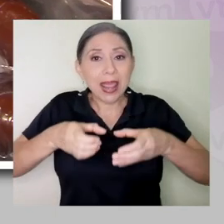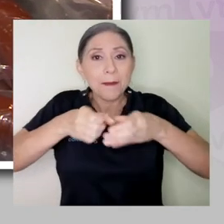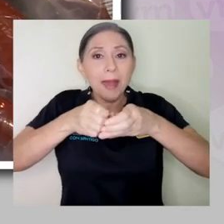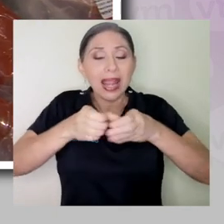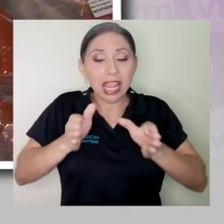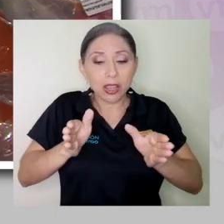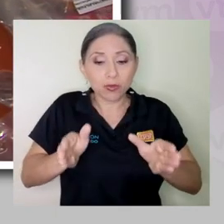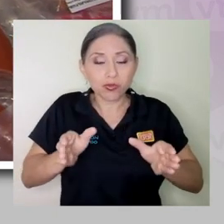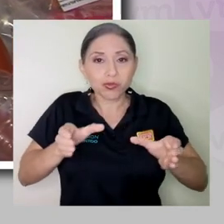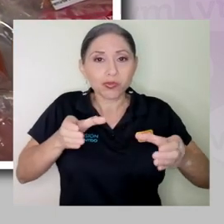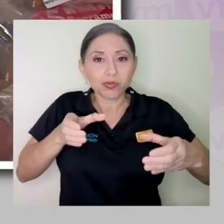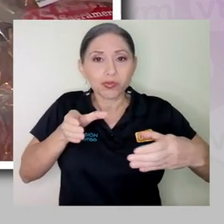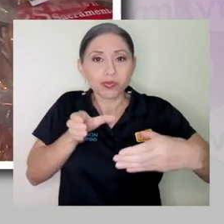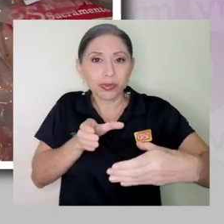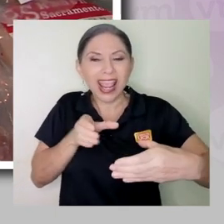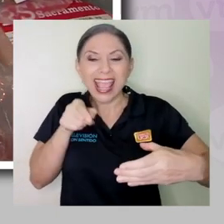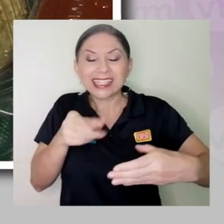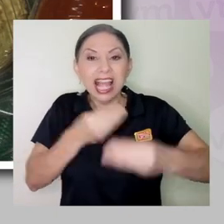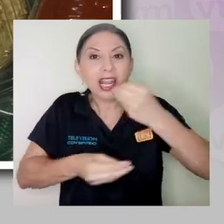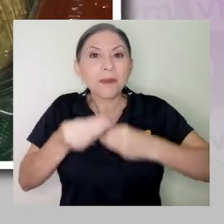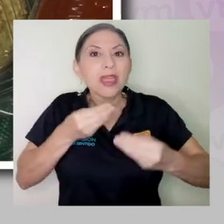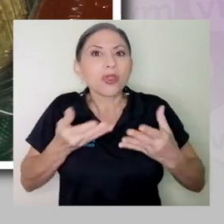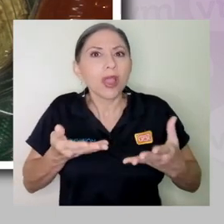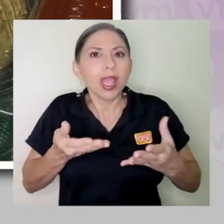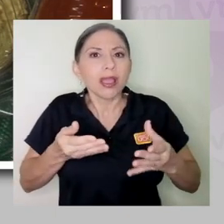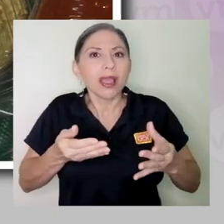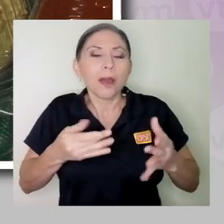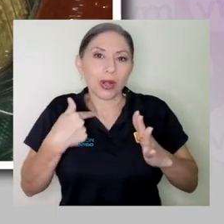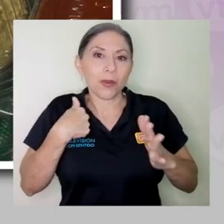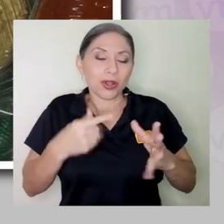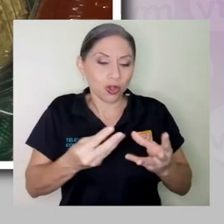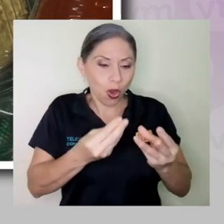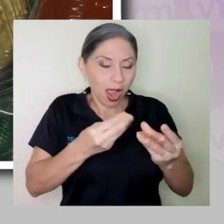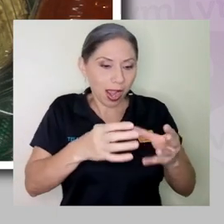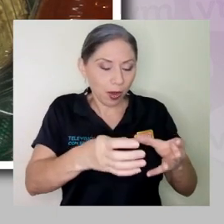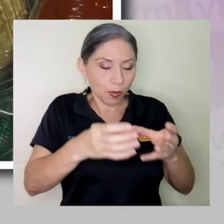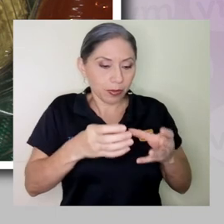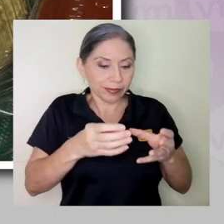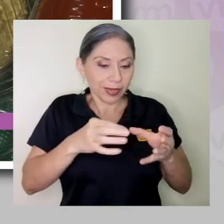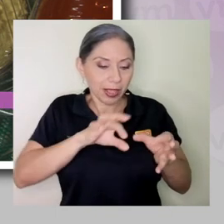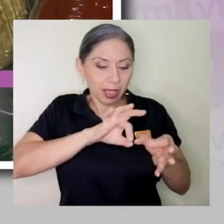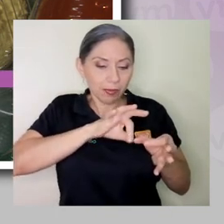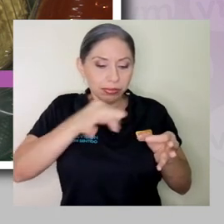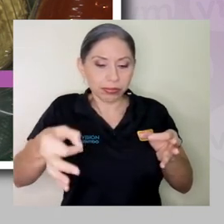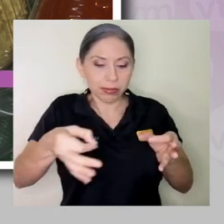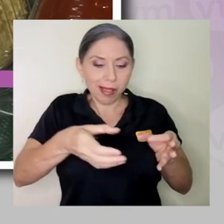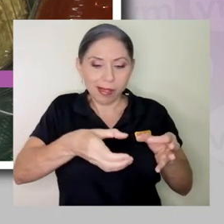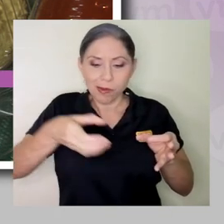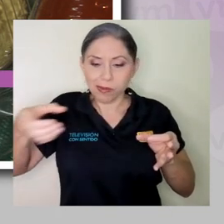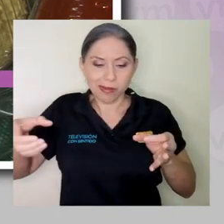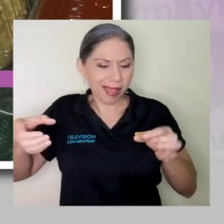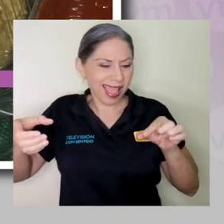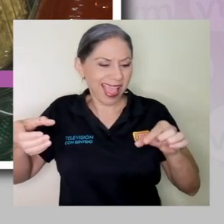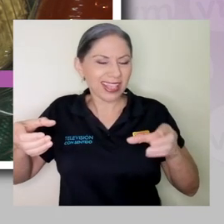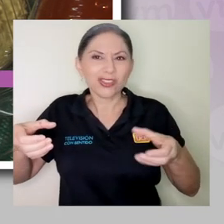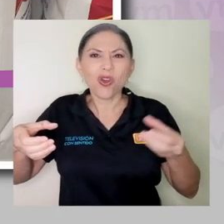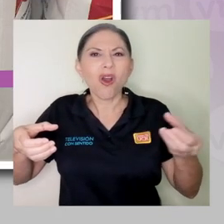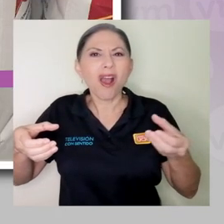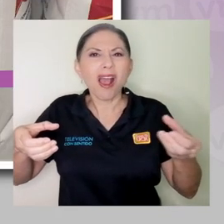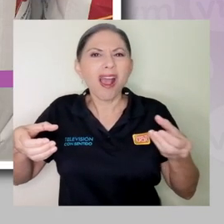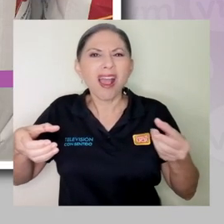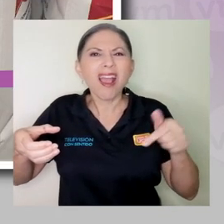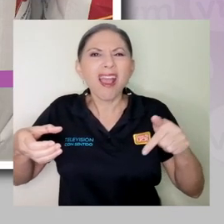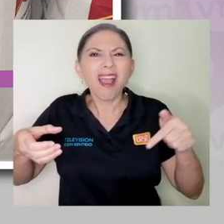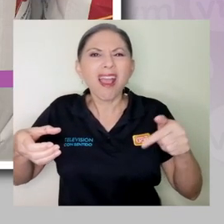Después de que yo le quite el empaque al alimento, ¿qué va a pasar con ese empaque? ¿Qué manejo se le va a dar al empaque del alimento?